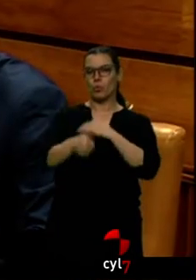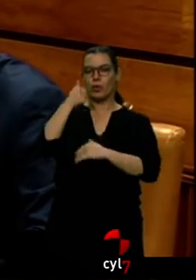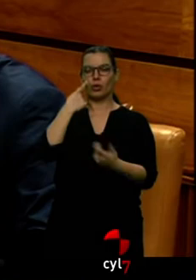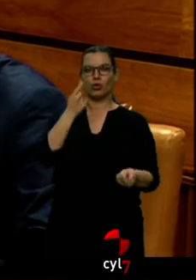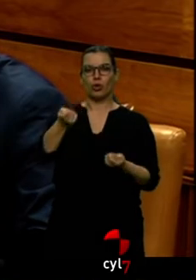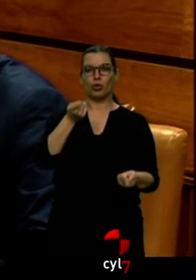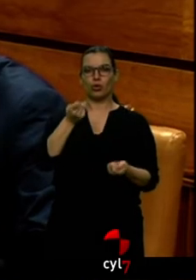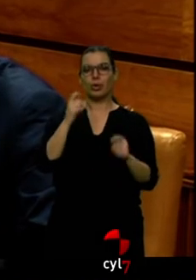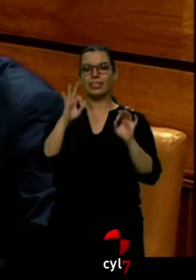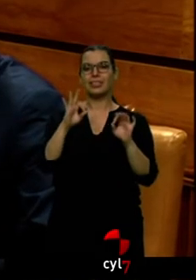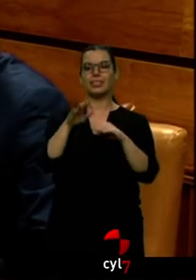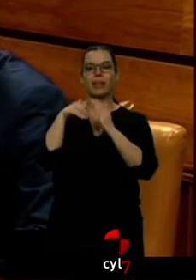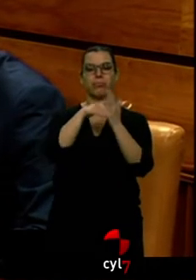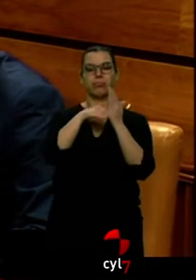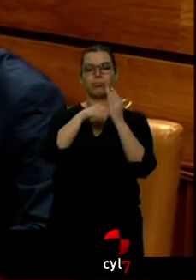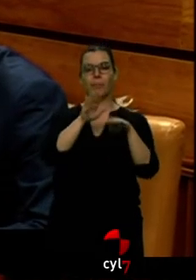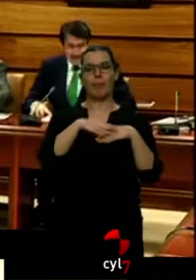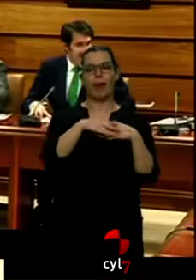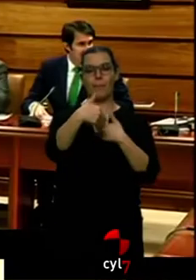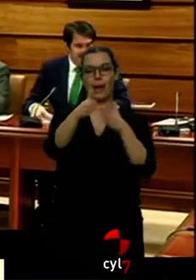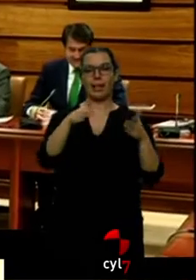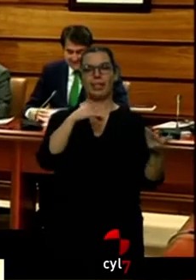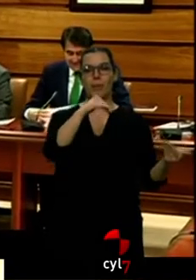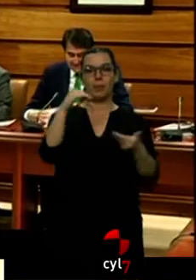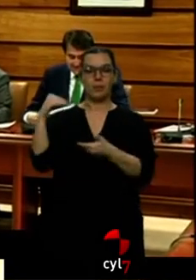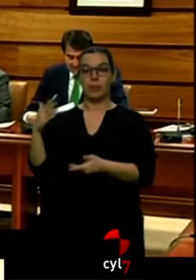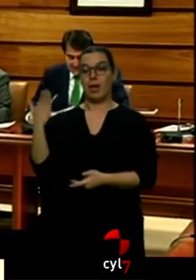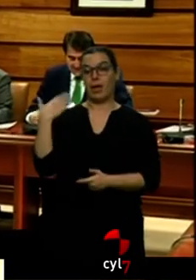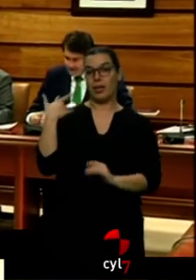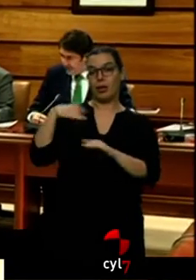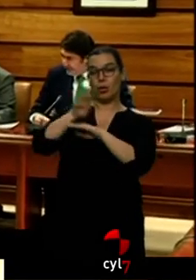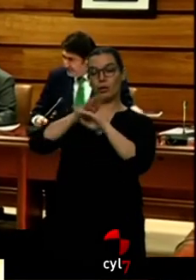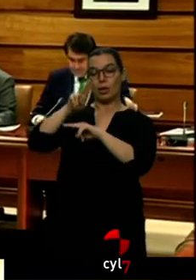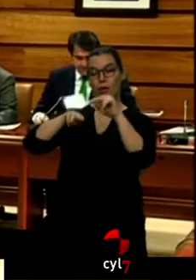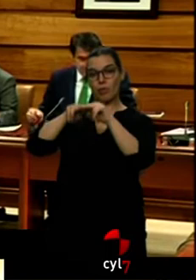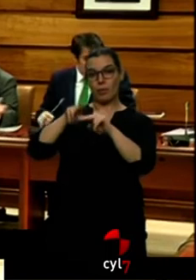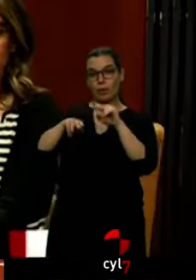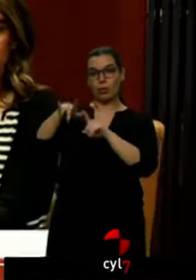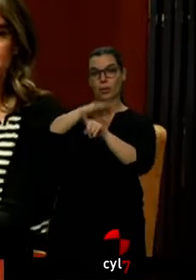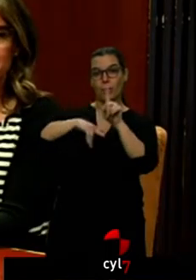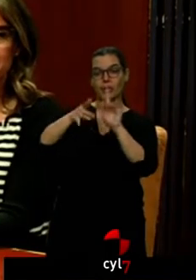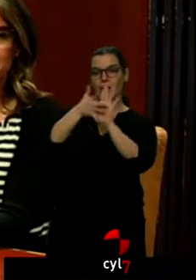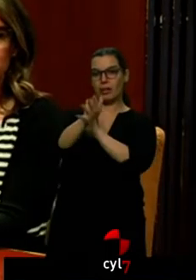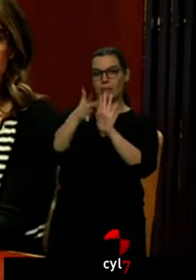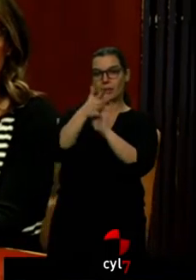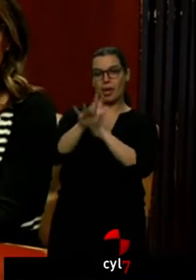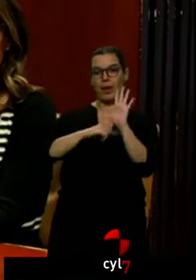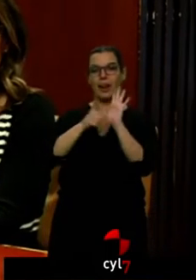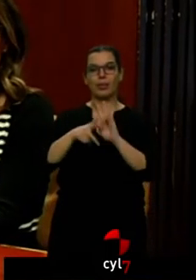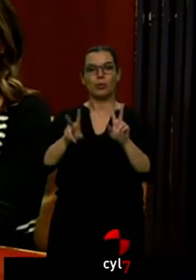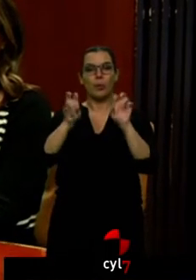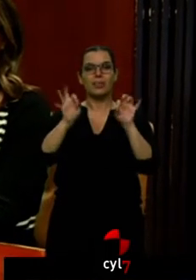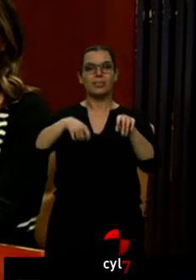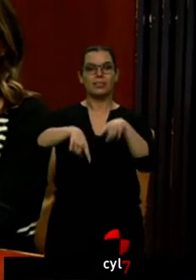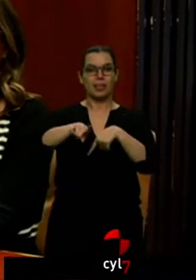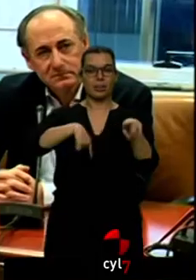plataformas de paquetería. Estos cambios los explicaba ayer el consejero de Fomento y Medio Ambiente con su nueva ley de transporte